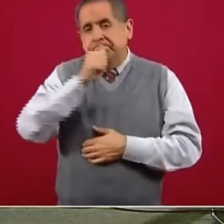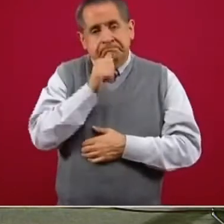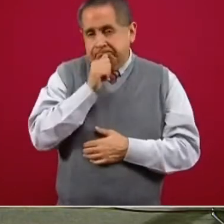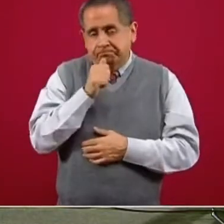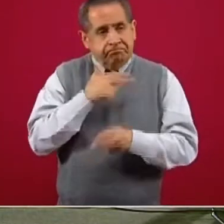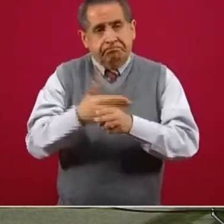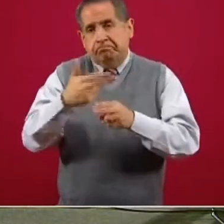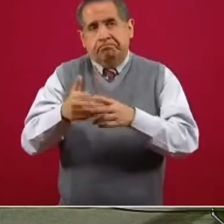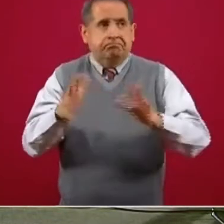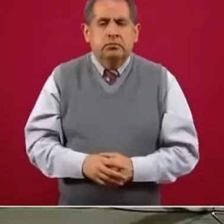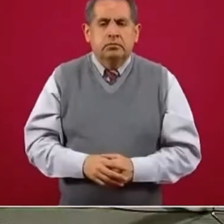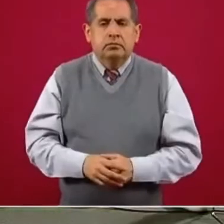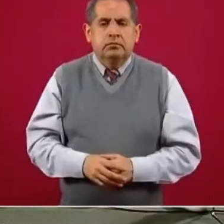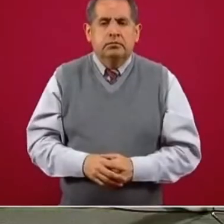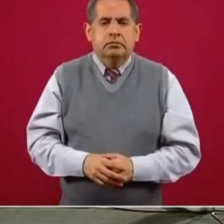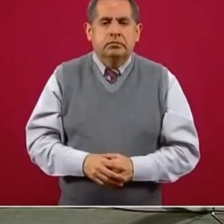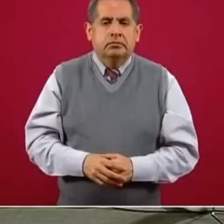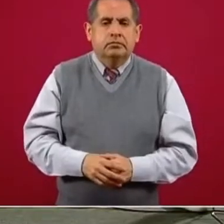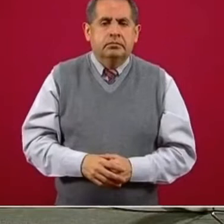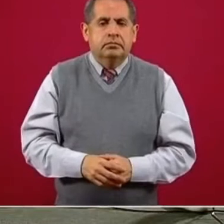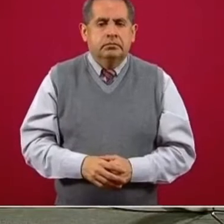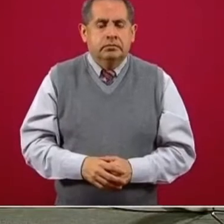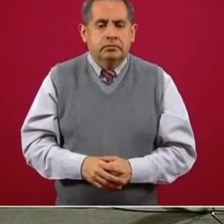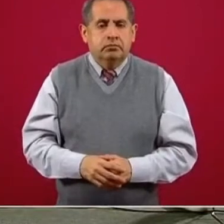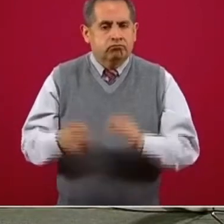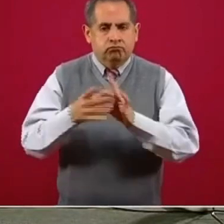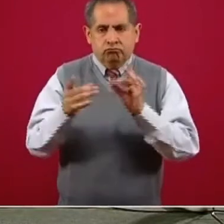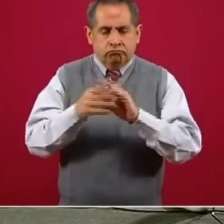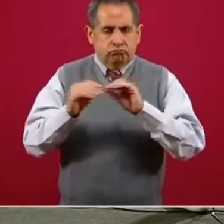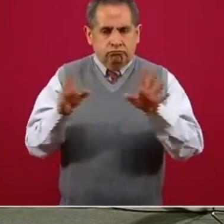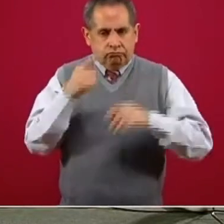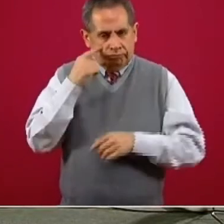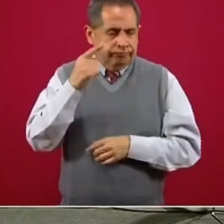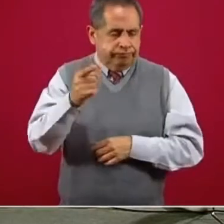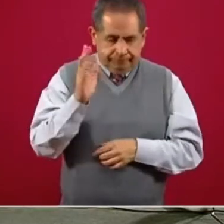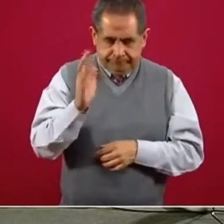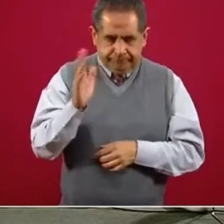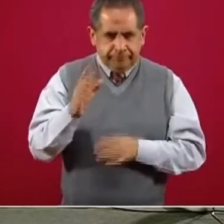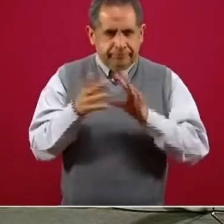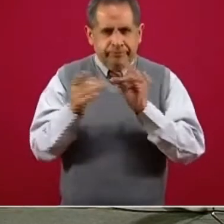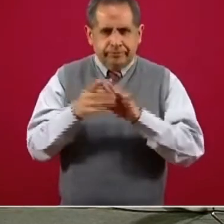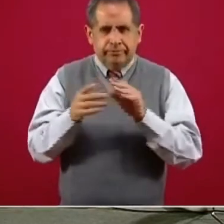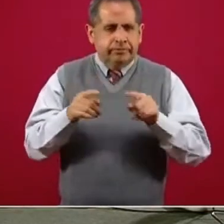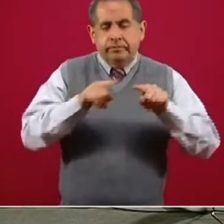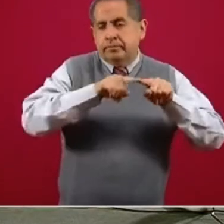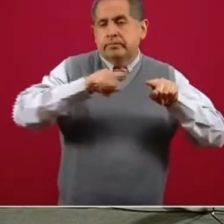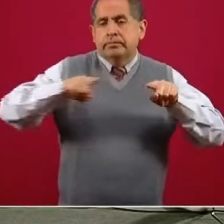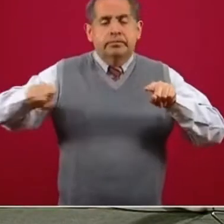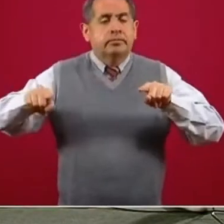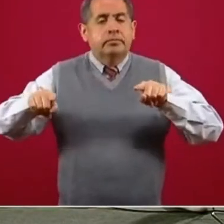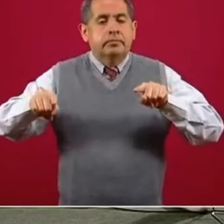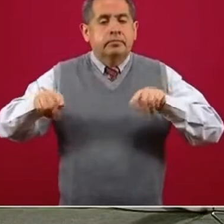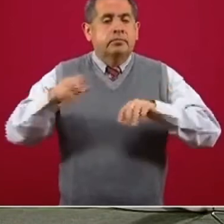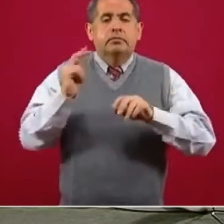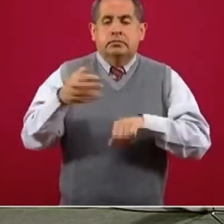hasta octubre. Hemos explicado este fenómeno, esta variable que se llama